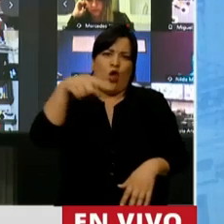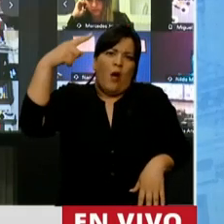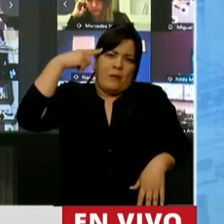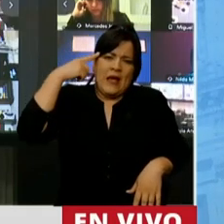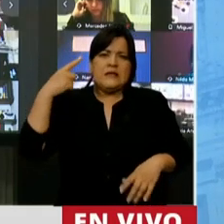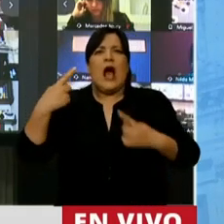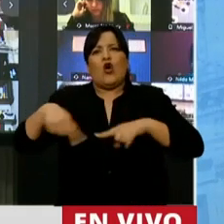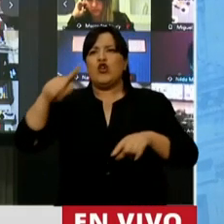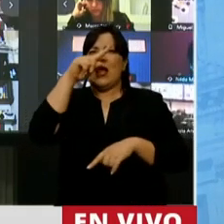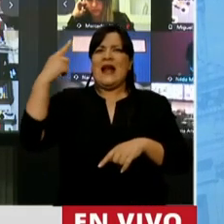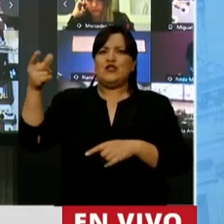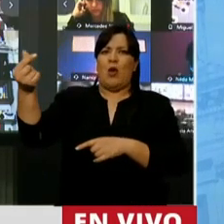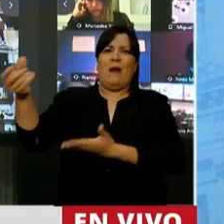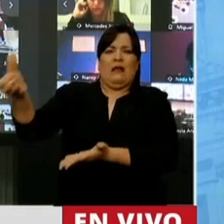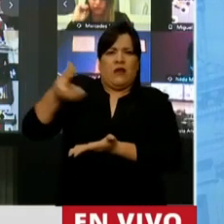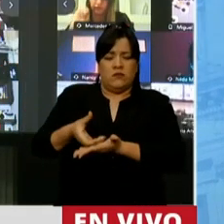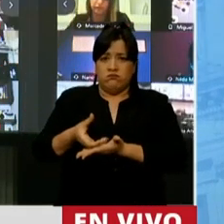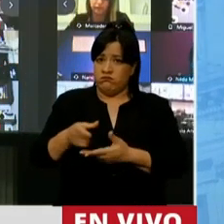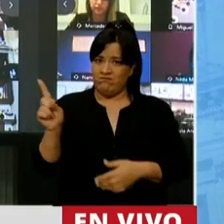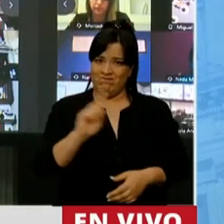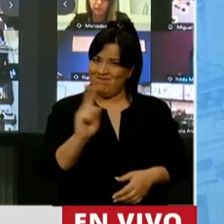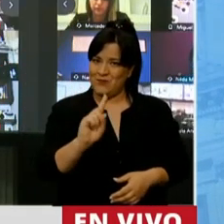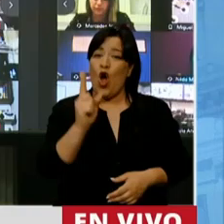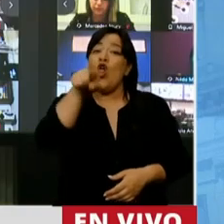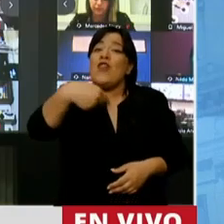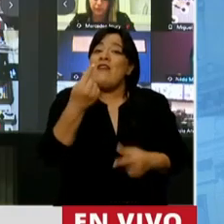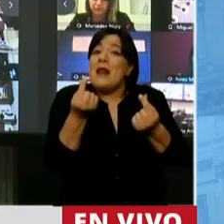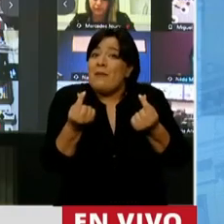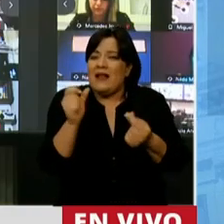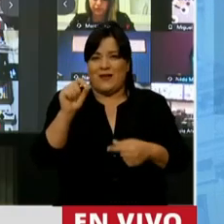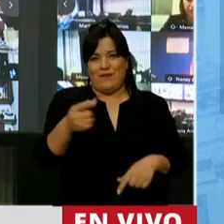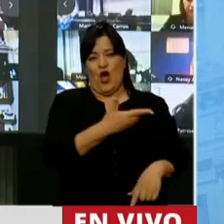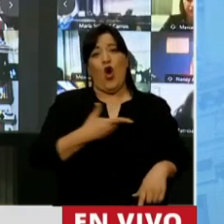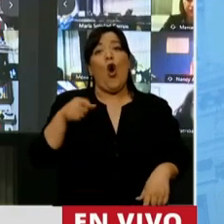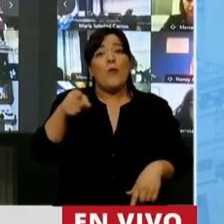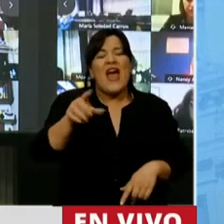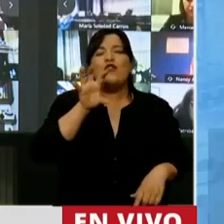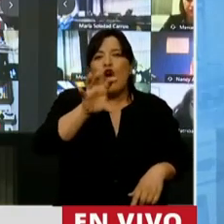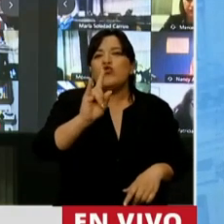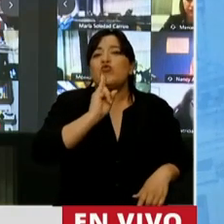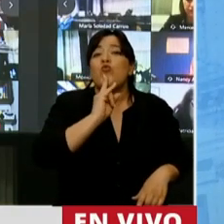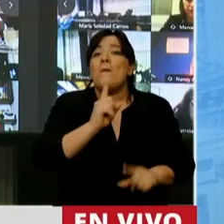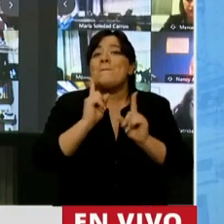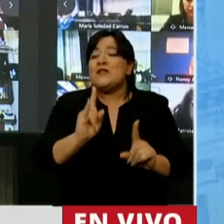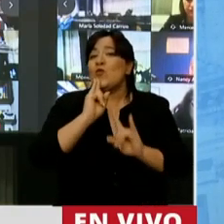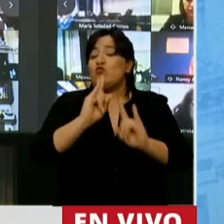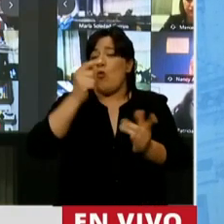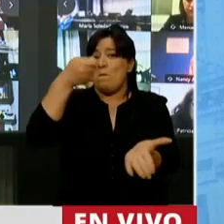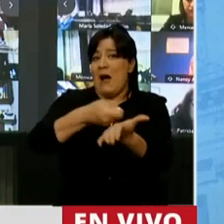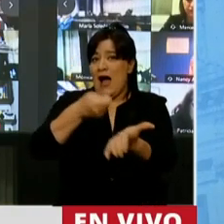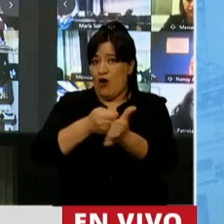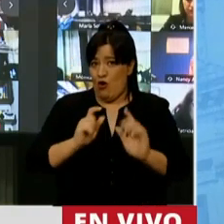con recursos de la Nación. No, señor Presidente. Fueron con recursos del gobierno de Tucumán. Con el gobierno